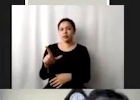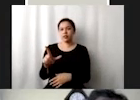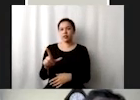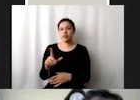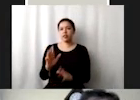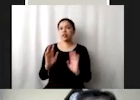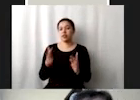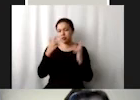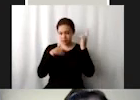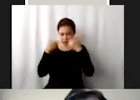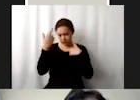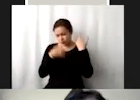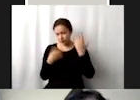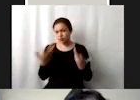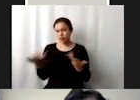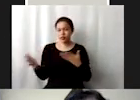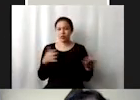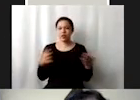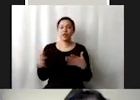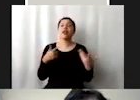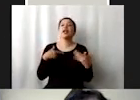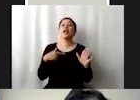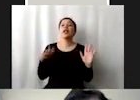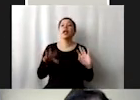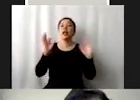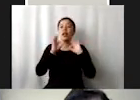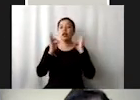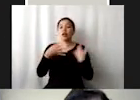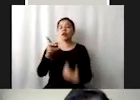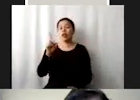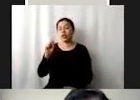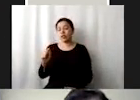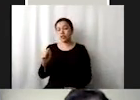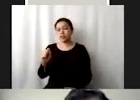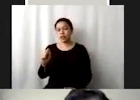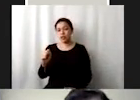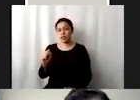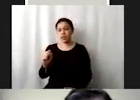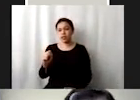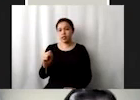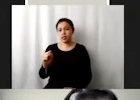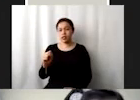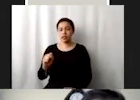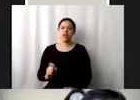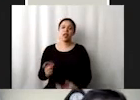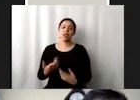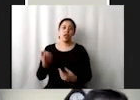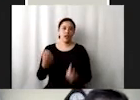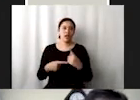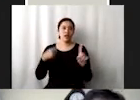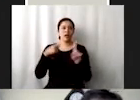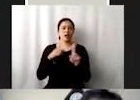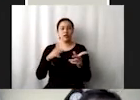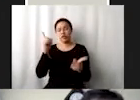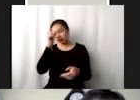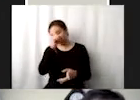poco cómo están estructurados los ODS ya vieron en el caso algunas metas son muy complejas otras son